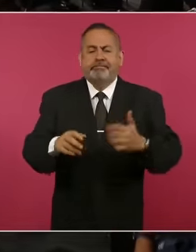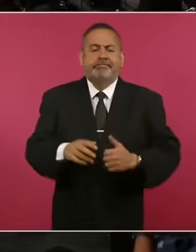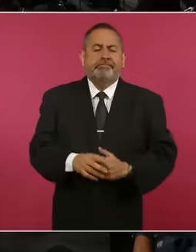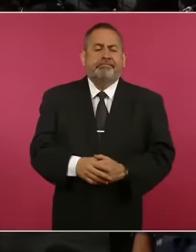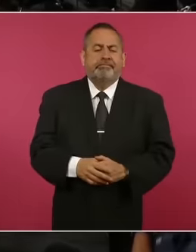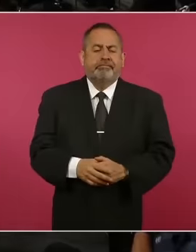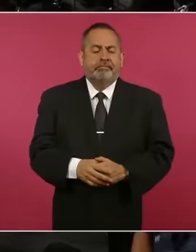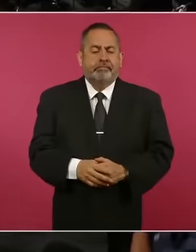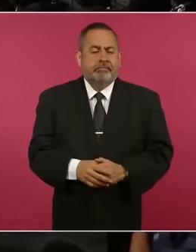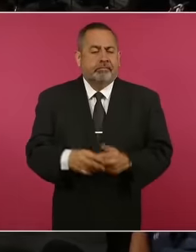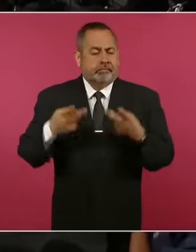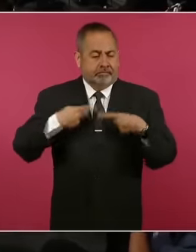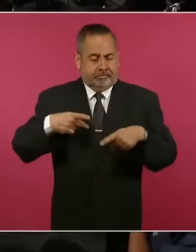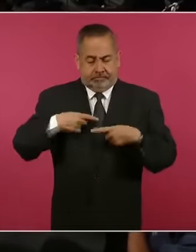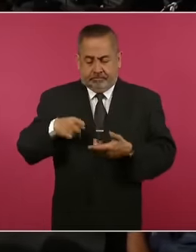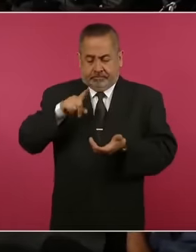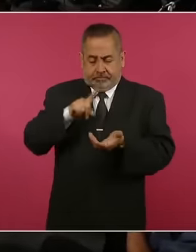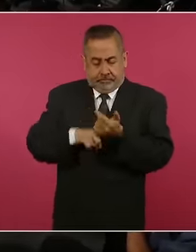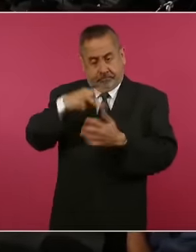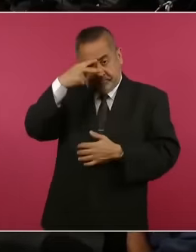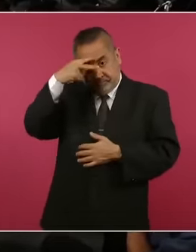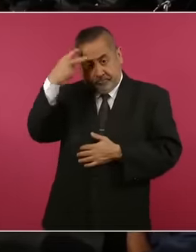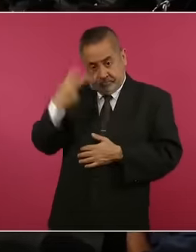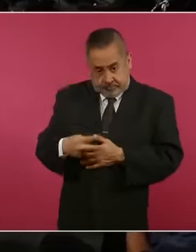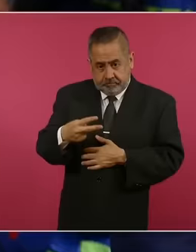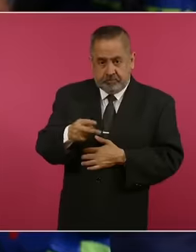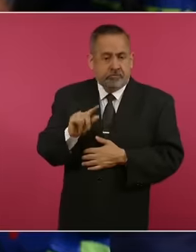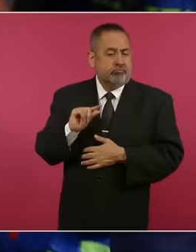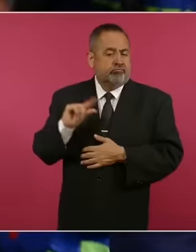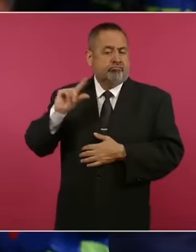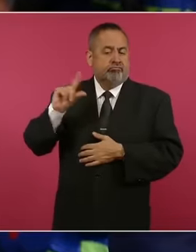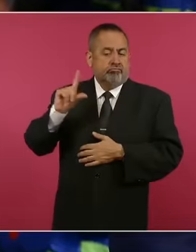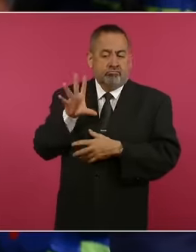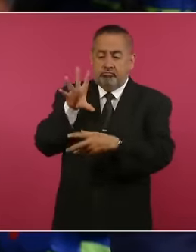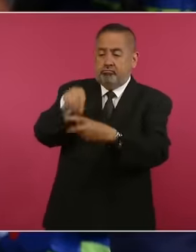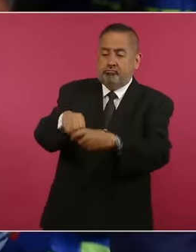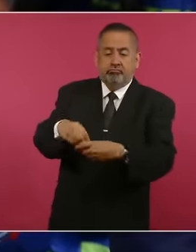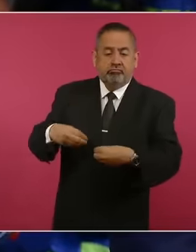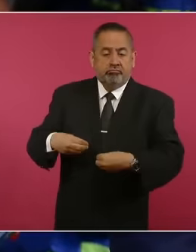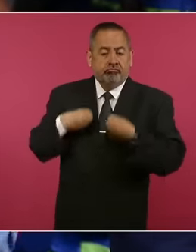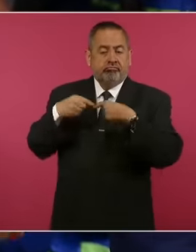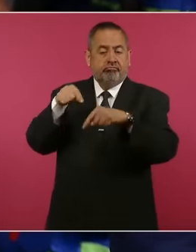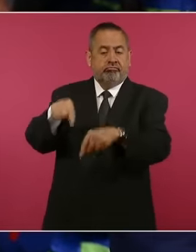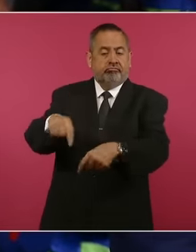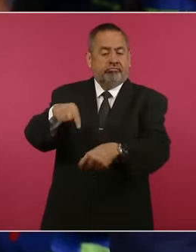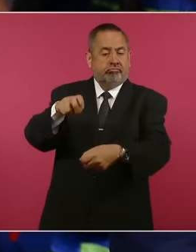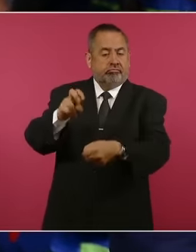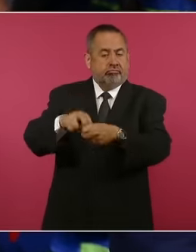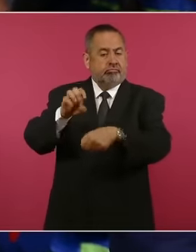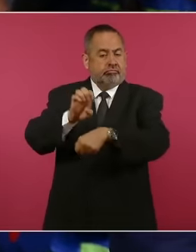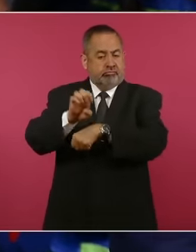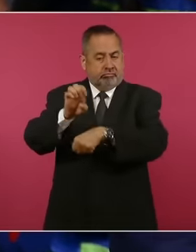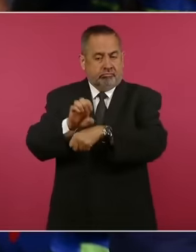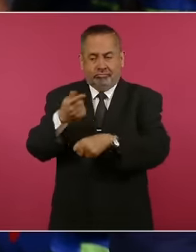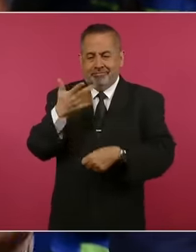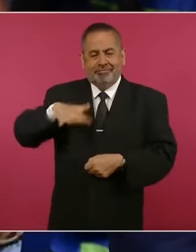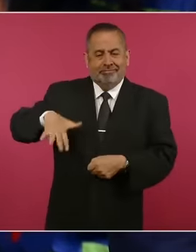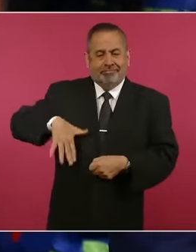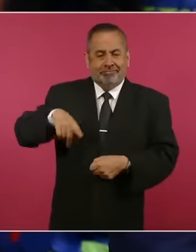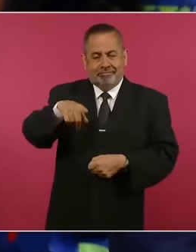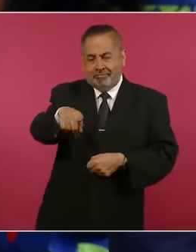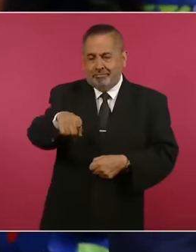diplomáticos, funcionarios públicos, que están, como lo acaba de pasar con esta